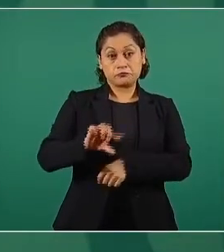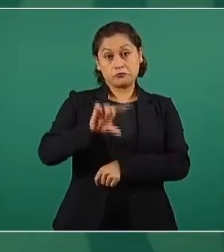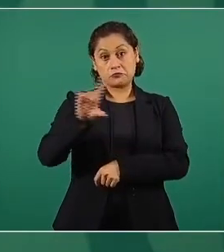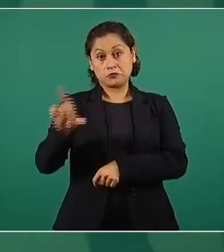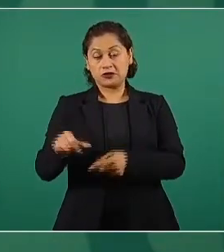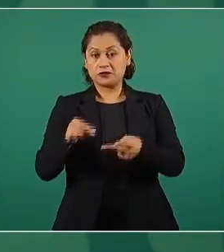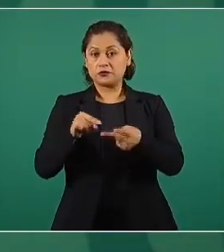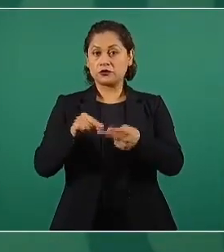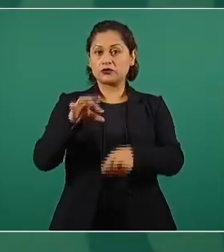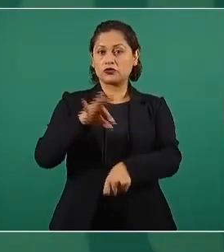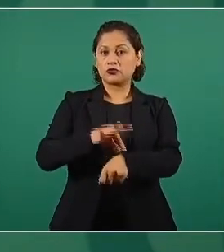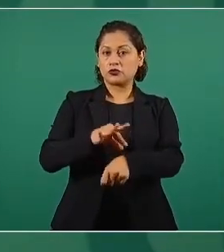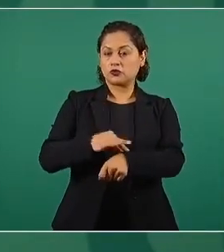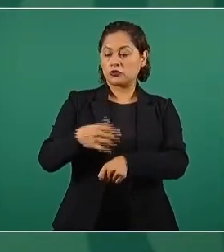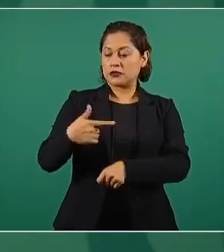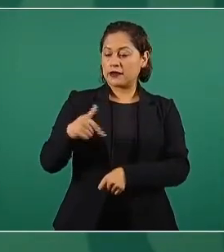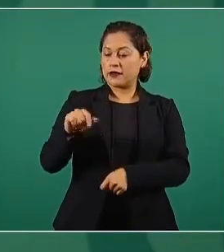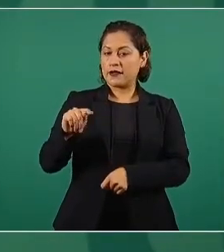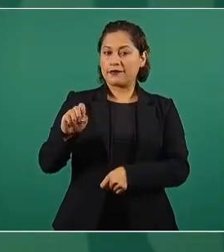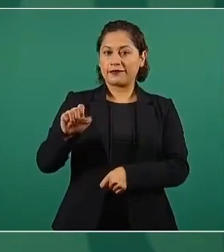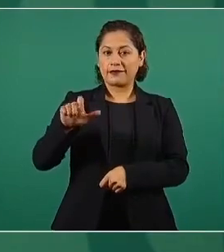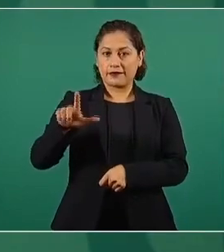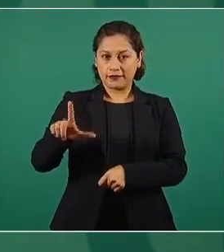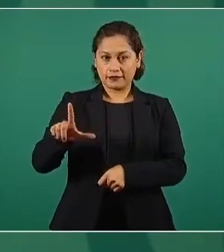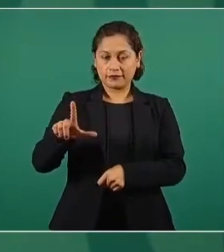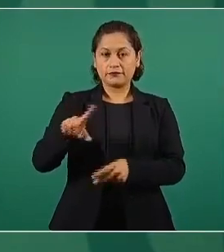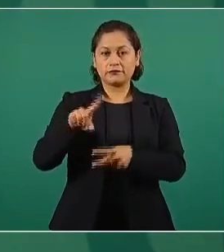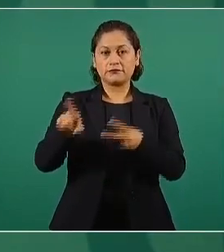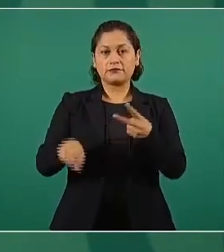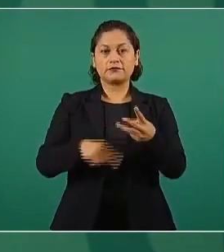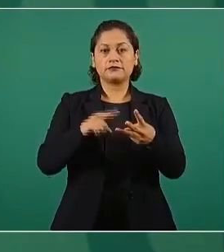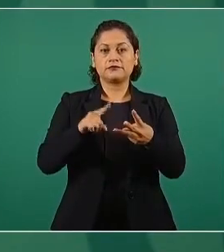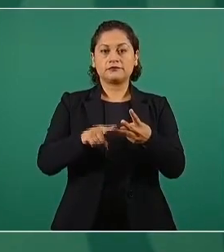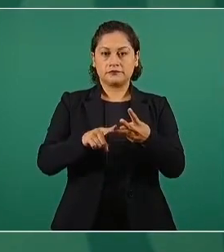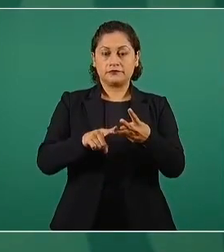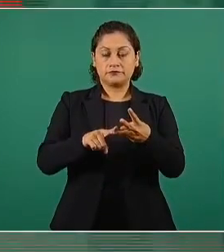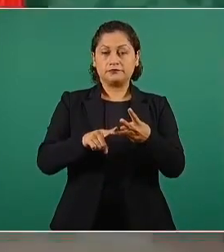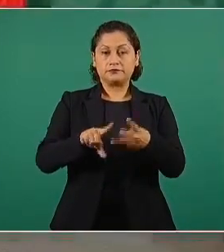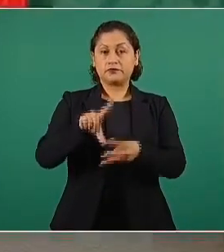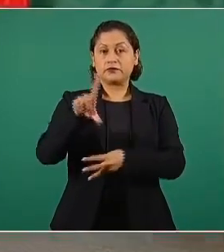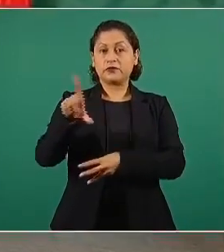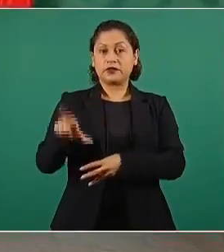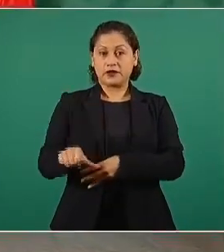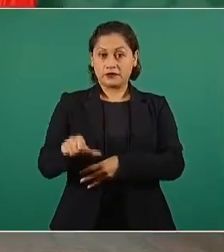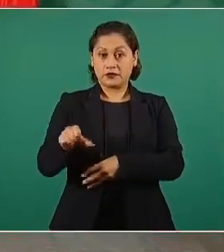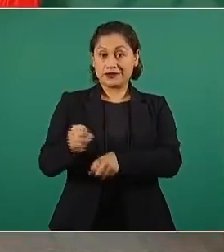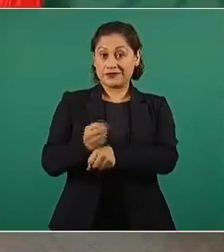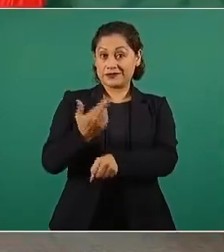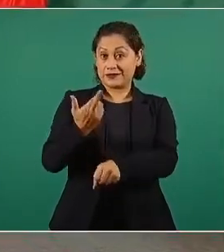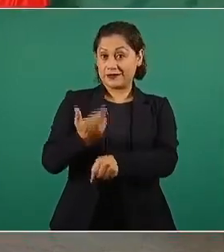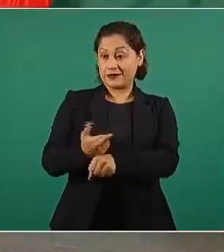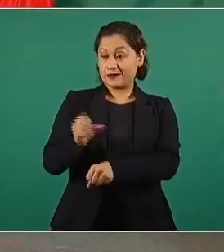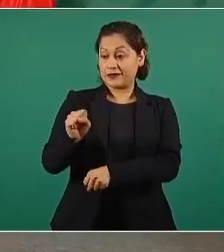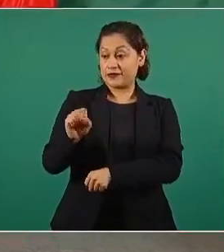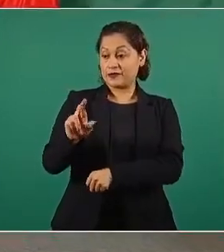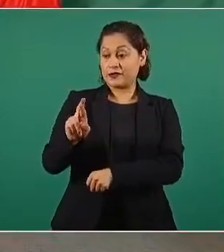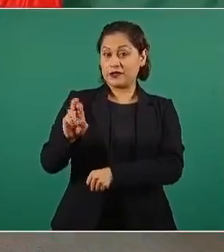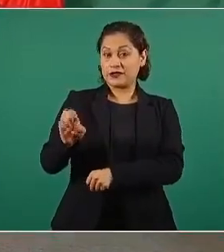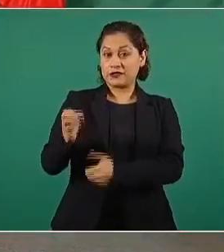López-Gatell, de Marcelo Ebrard, secretario de Relaciones Exteriores